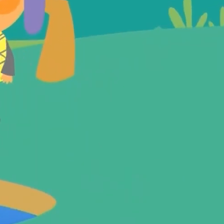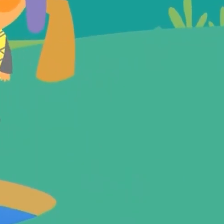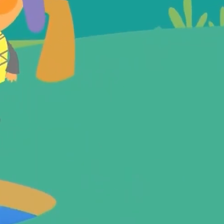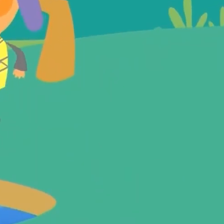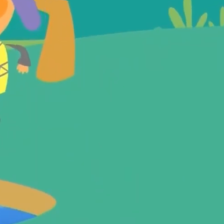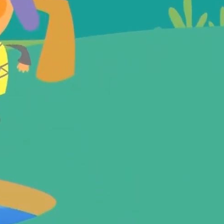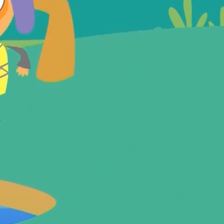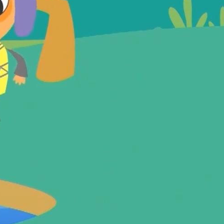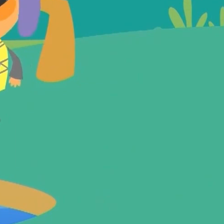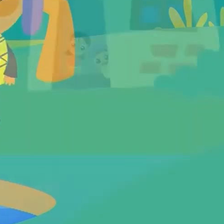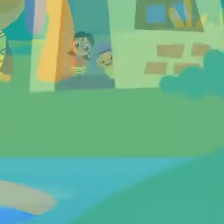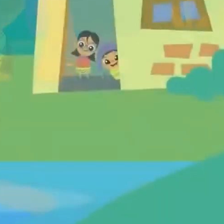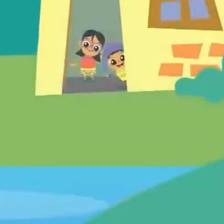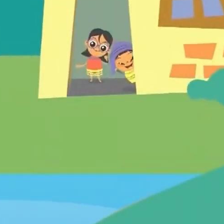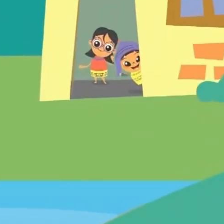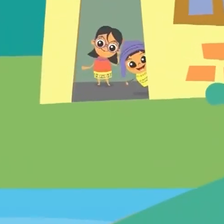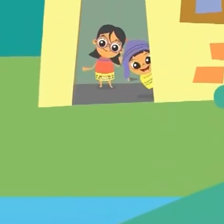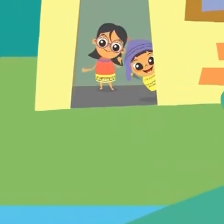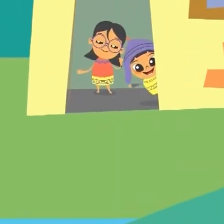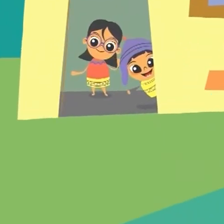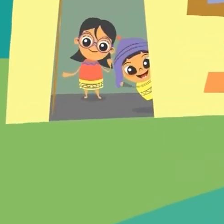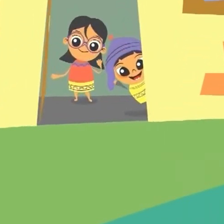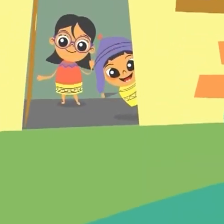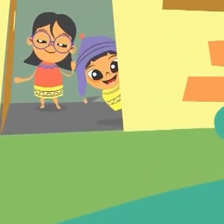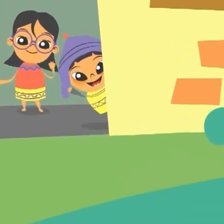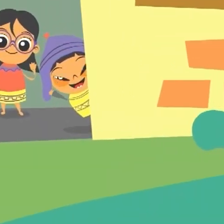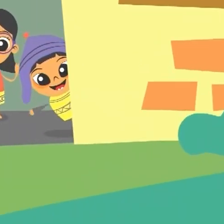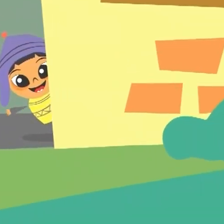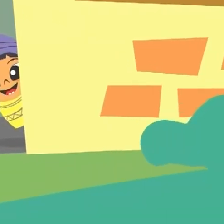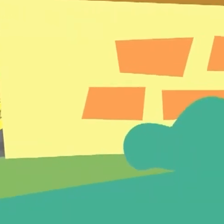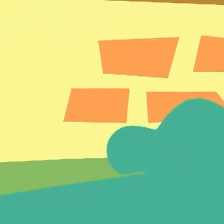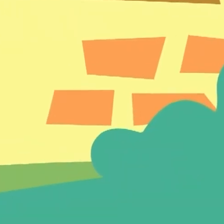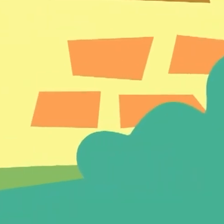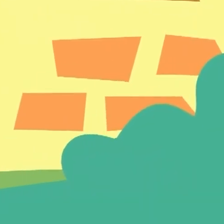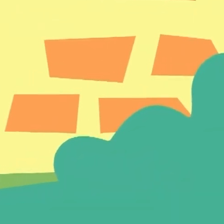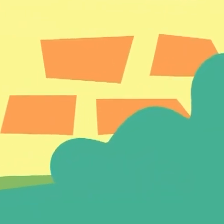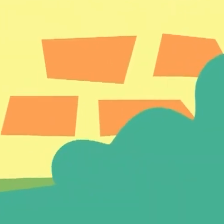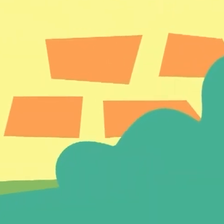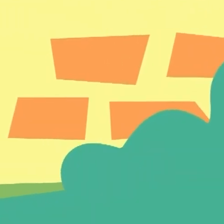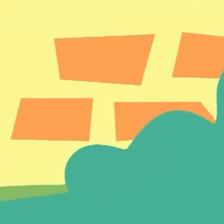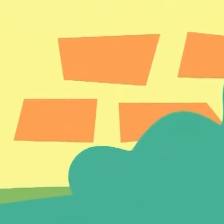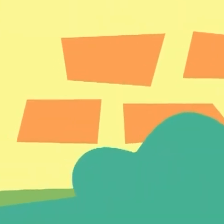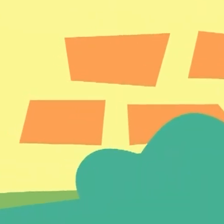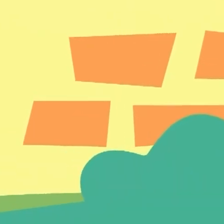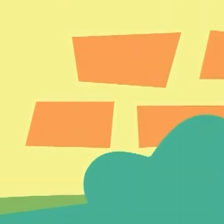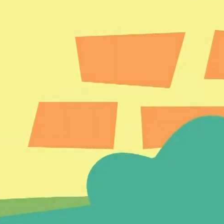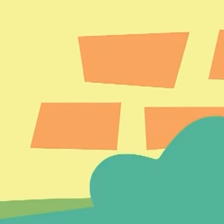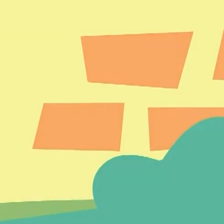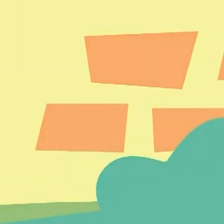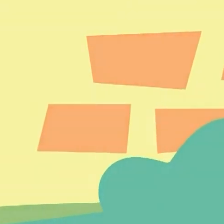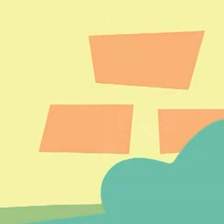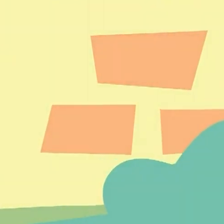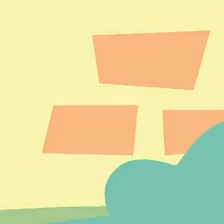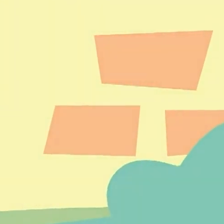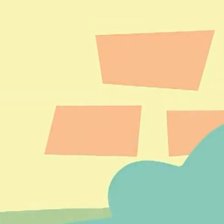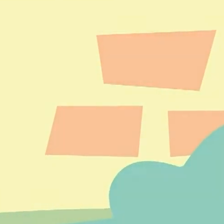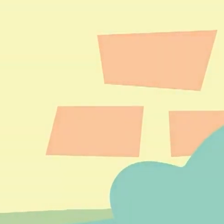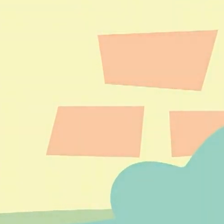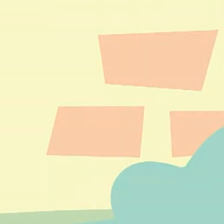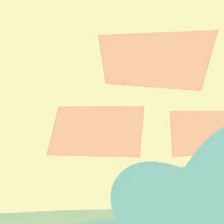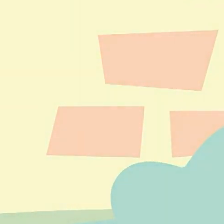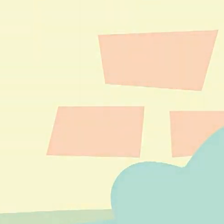Con Prite Digo adiós Me voy a despedir Prite se despide